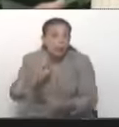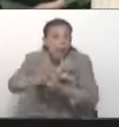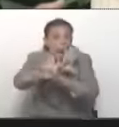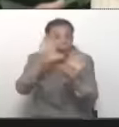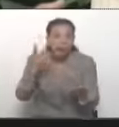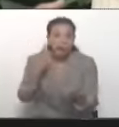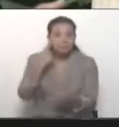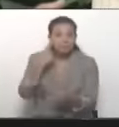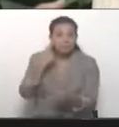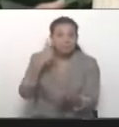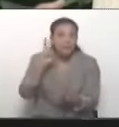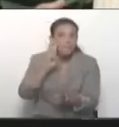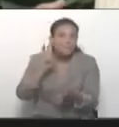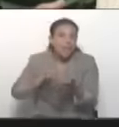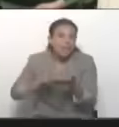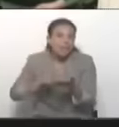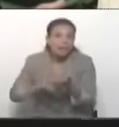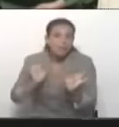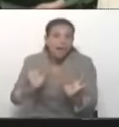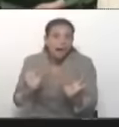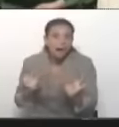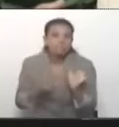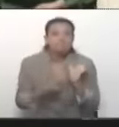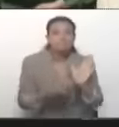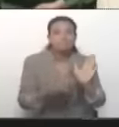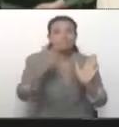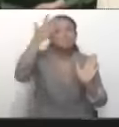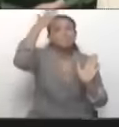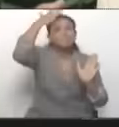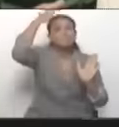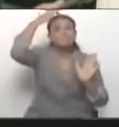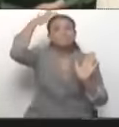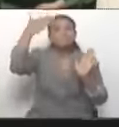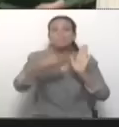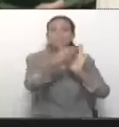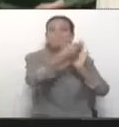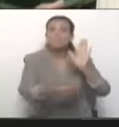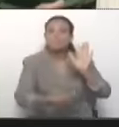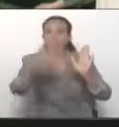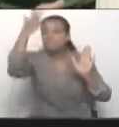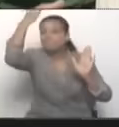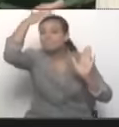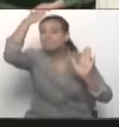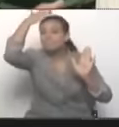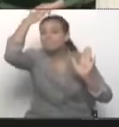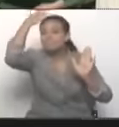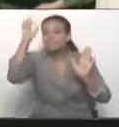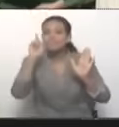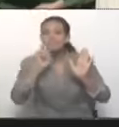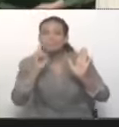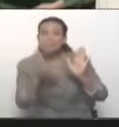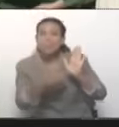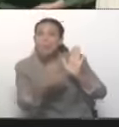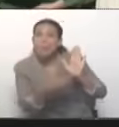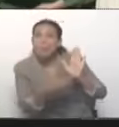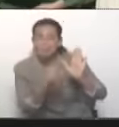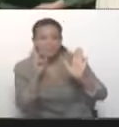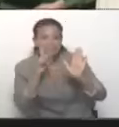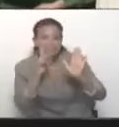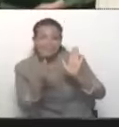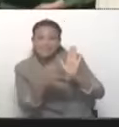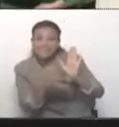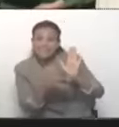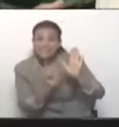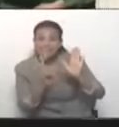la verdad, sino presentar una verdad que es la de ellos, que era el fraude, pues por eso no